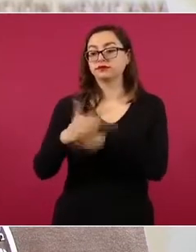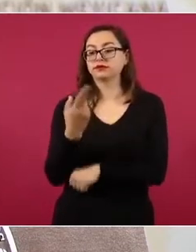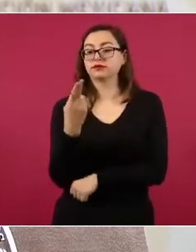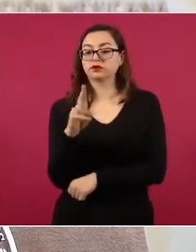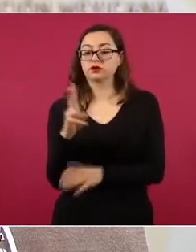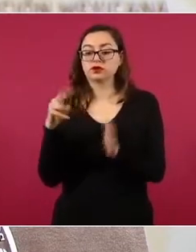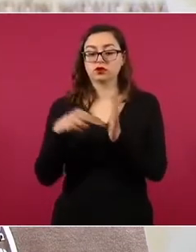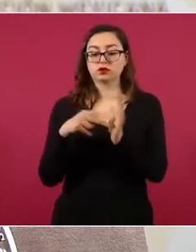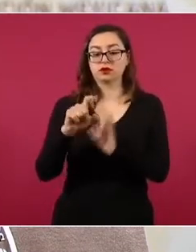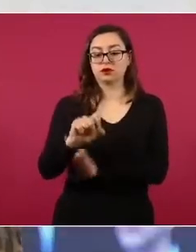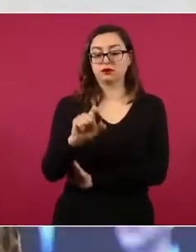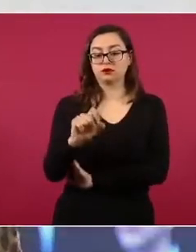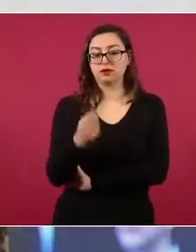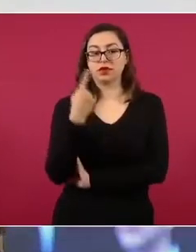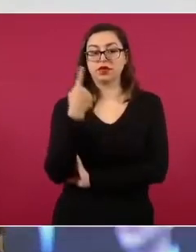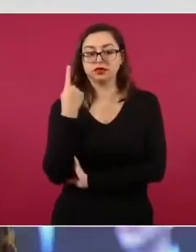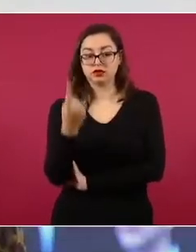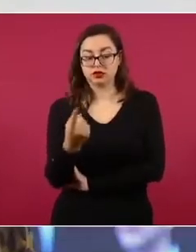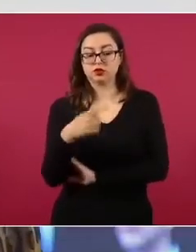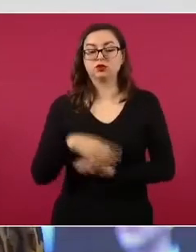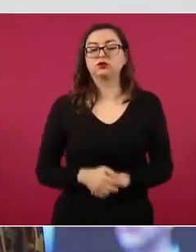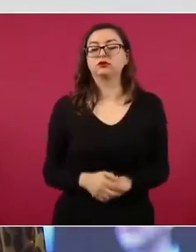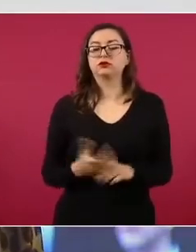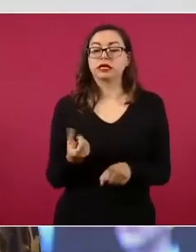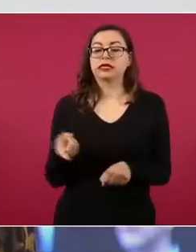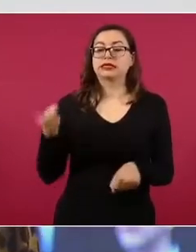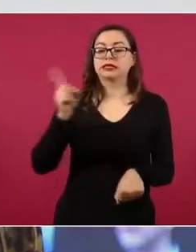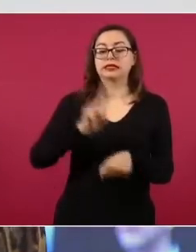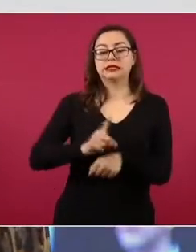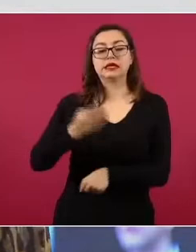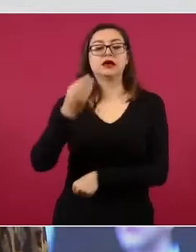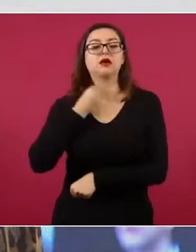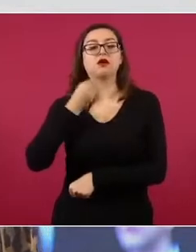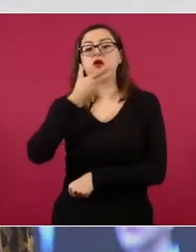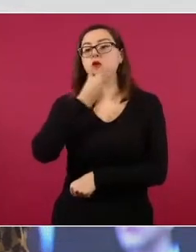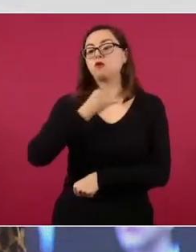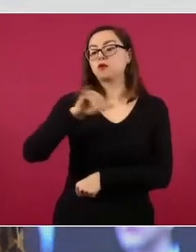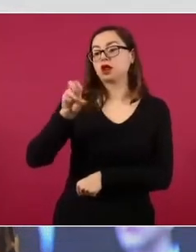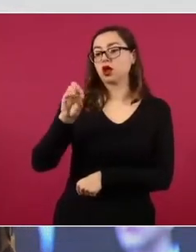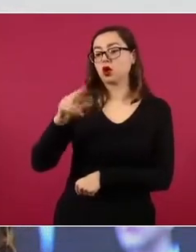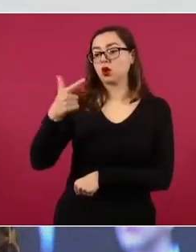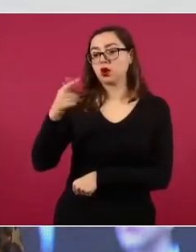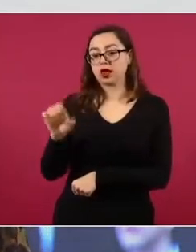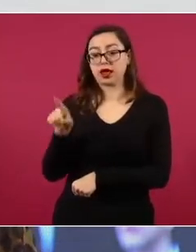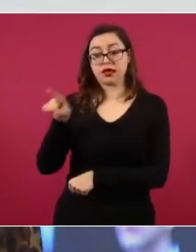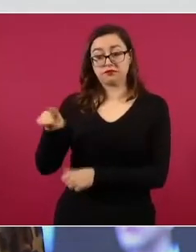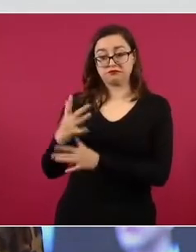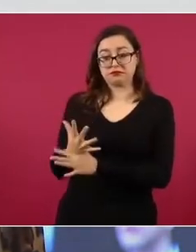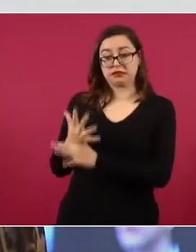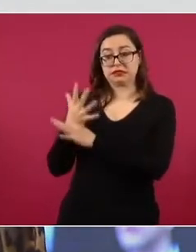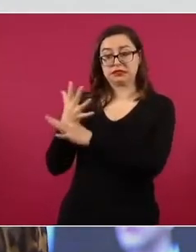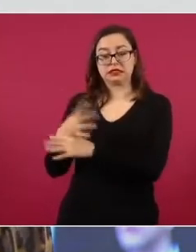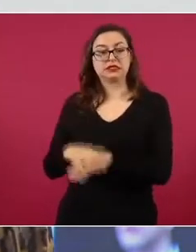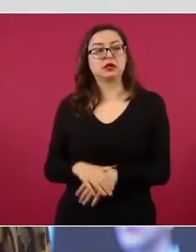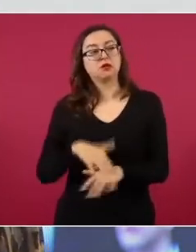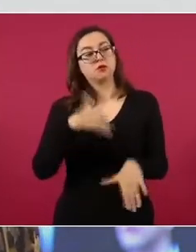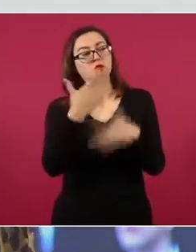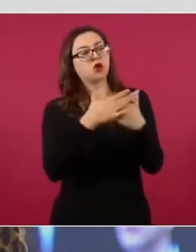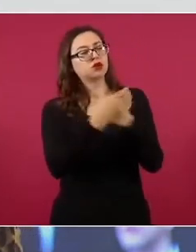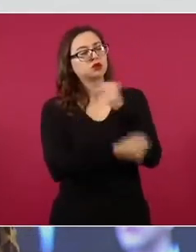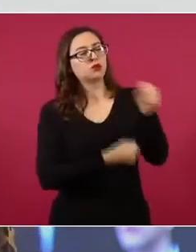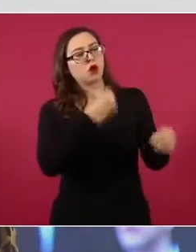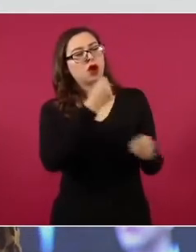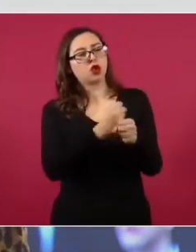el presidente de la Institución Nacional para el Día del Abogado, Jorge Eduardo Pascual, tocó el tema de la sucesión en 2024.